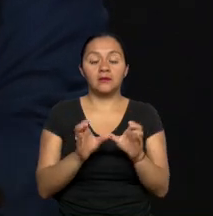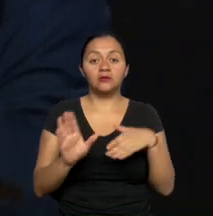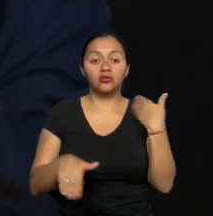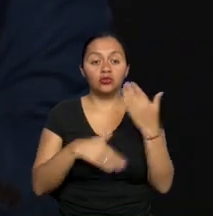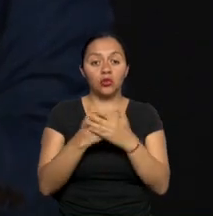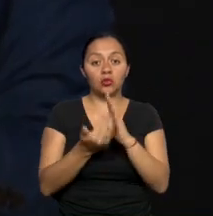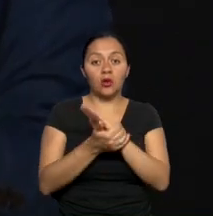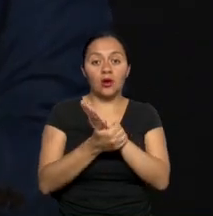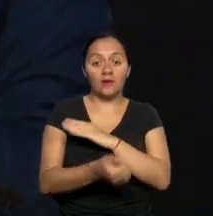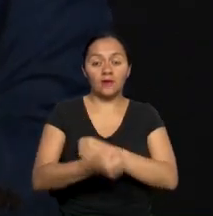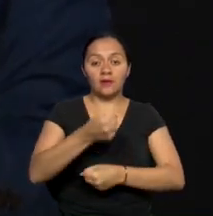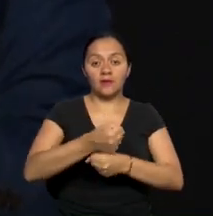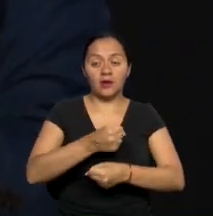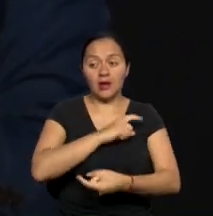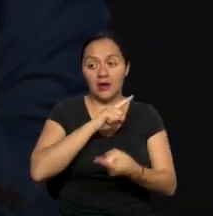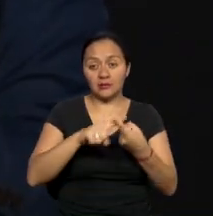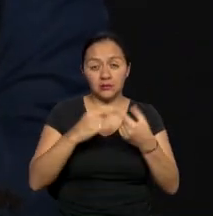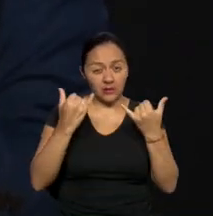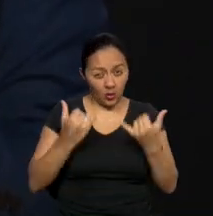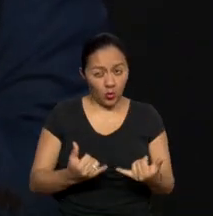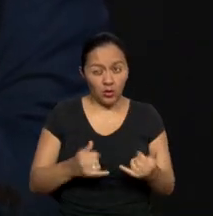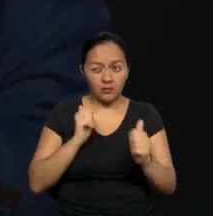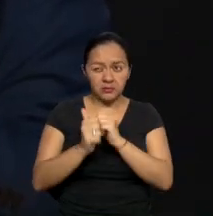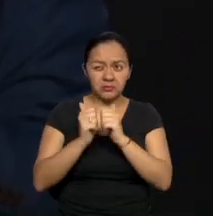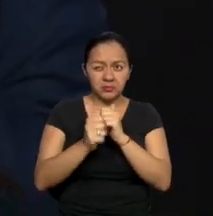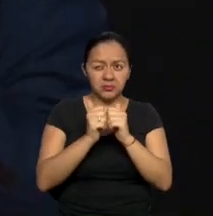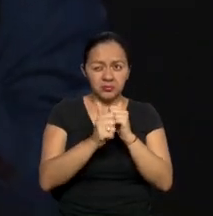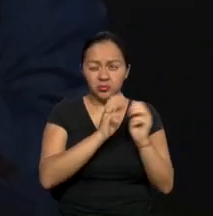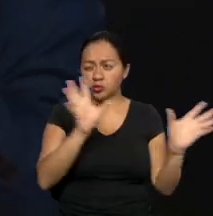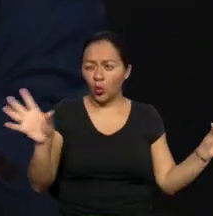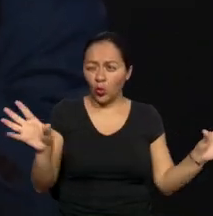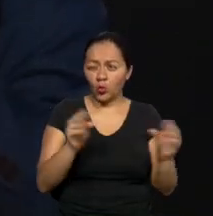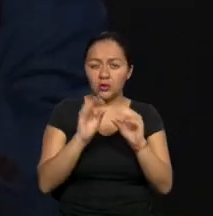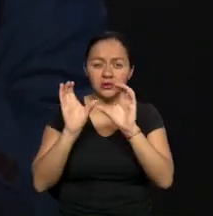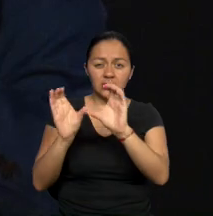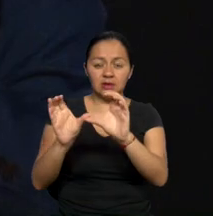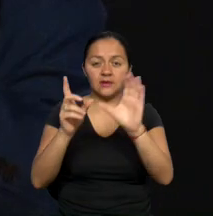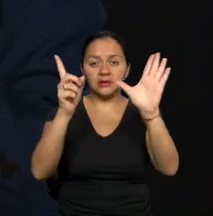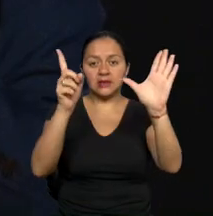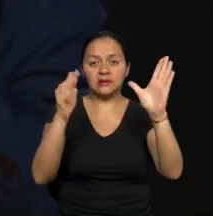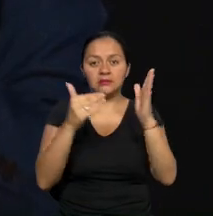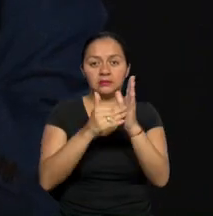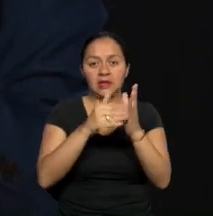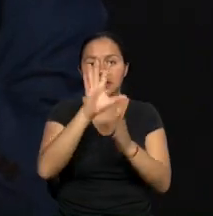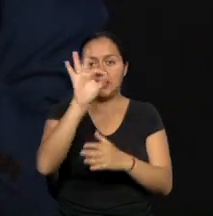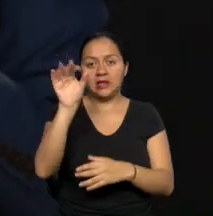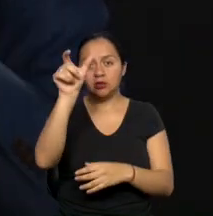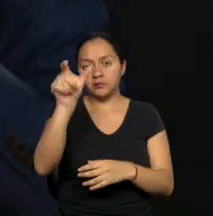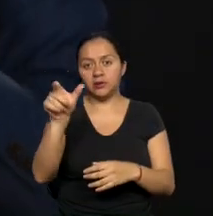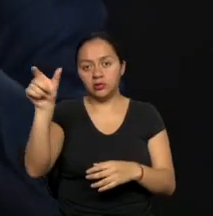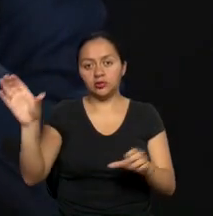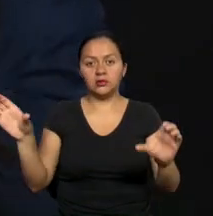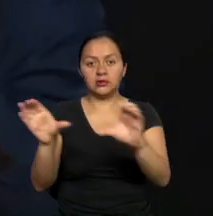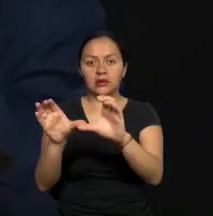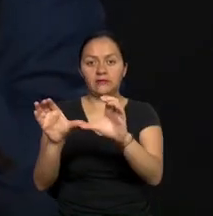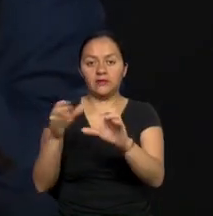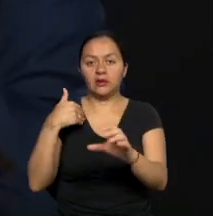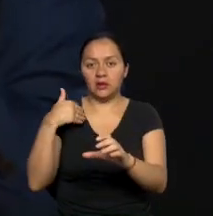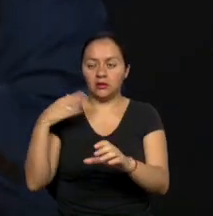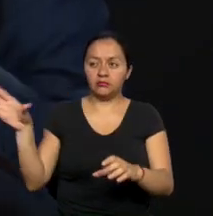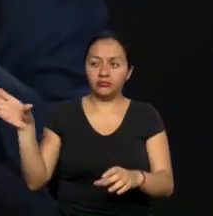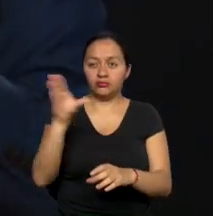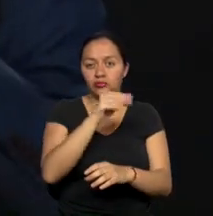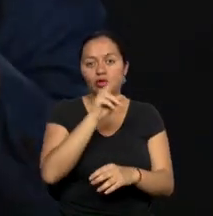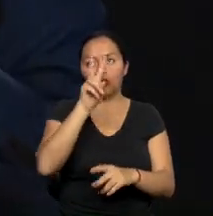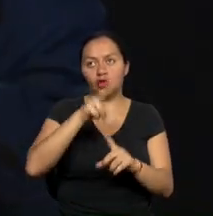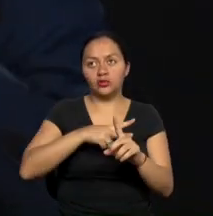laborales, al día de hoy tenemos 6.500 personas certificadas en estos dos meses y